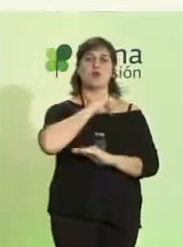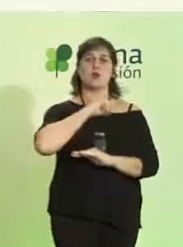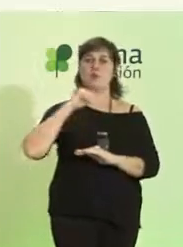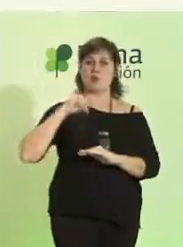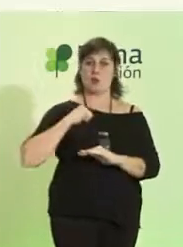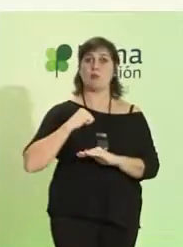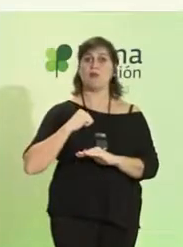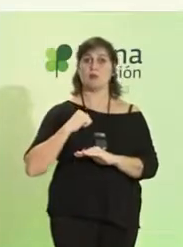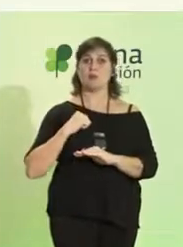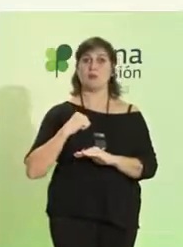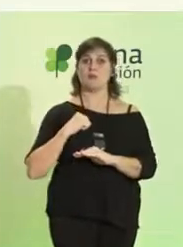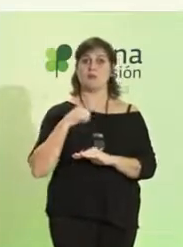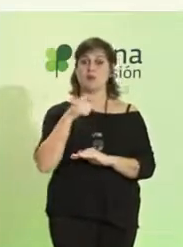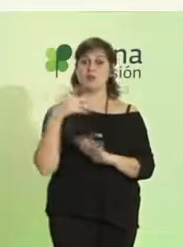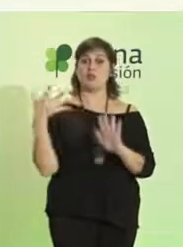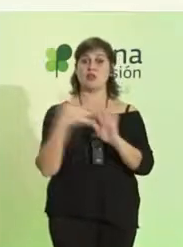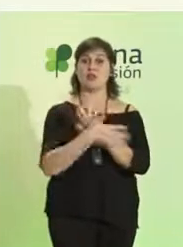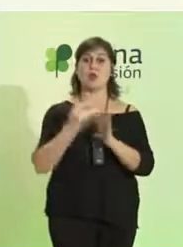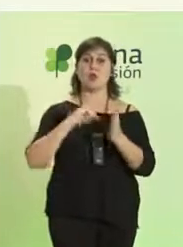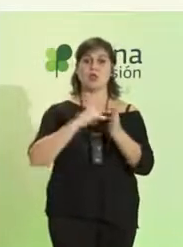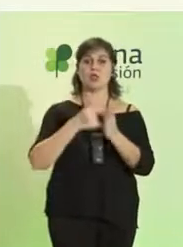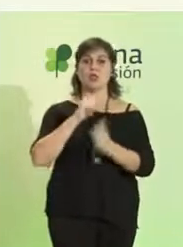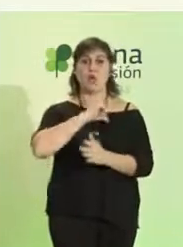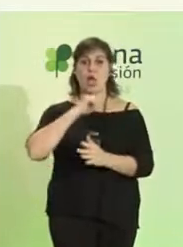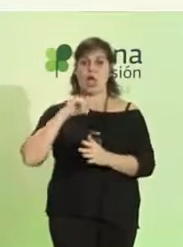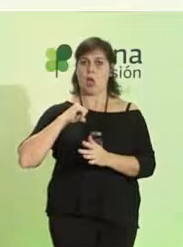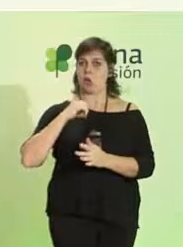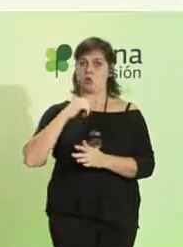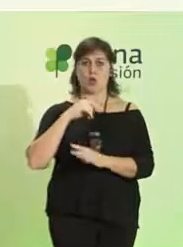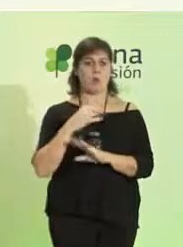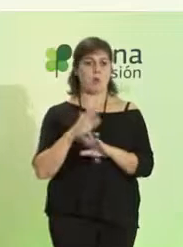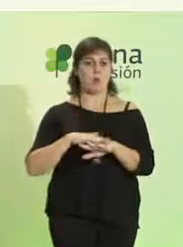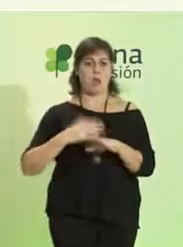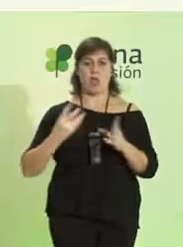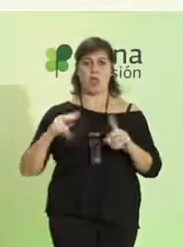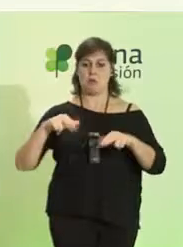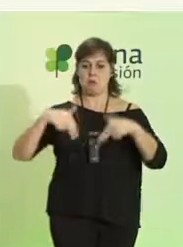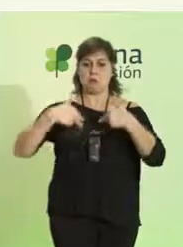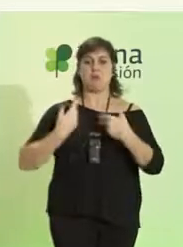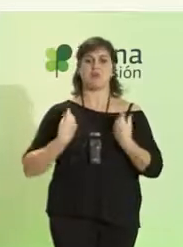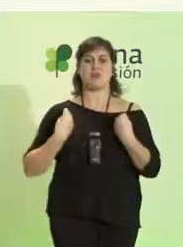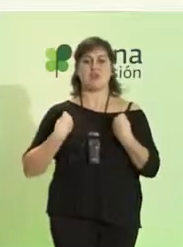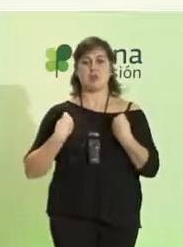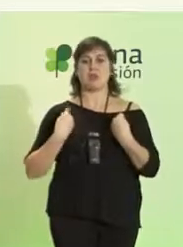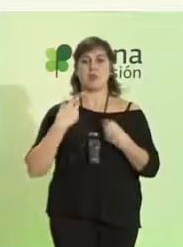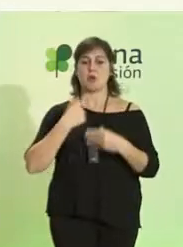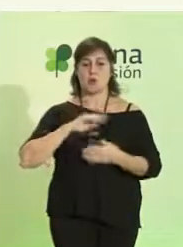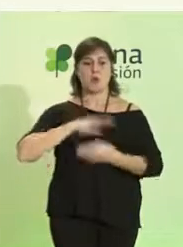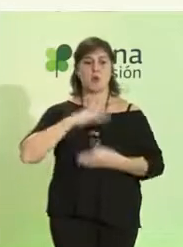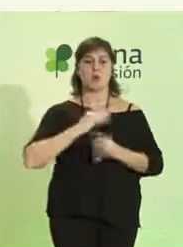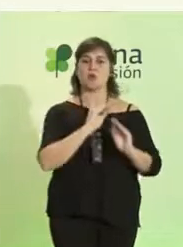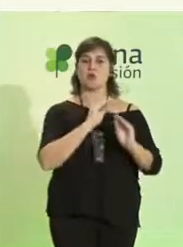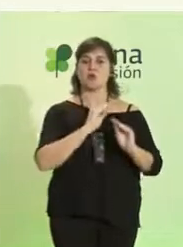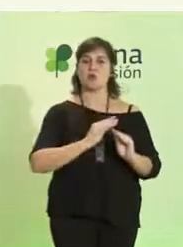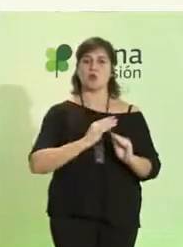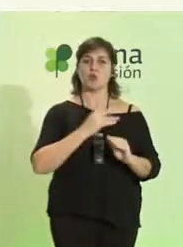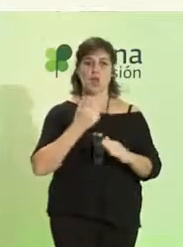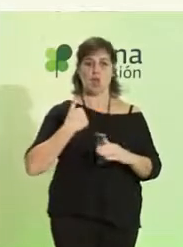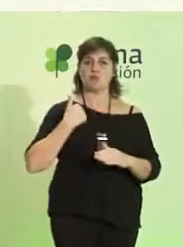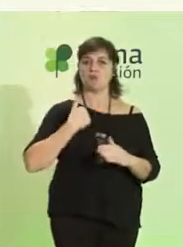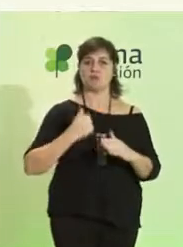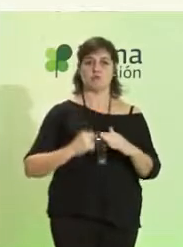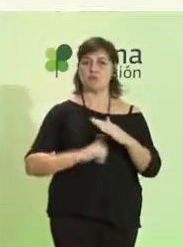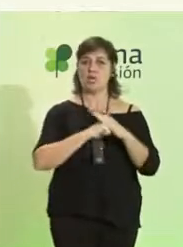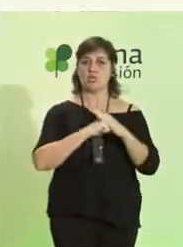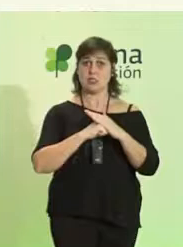lo que signifique tener un proyecto autónomo que le prometa vivir en su potencial individual y compartiéndolo con el